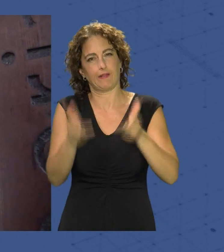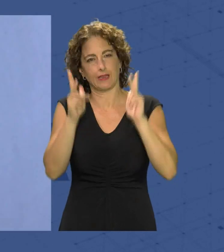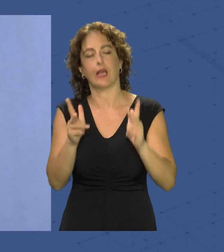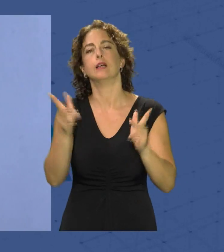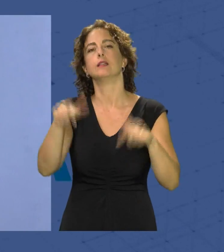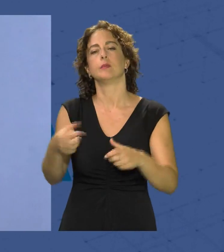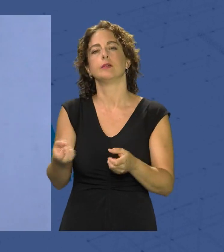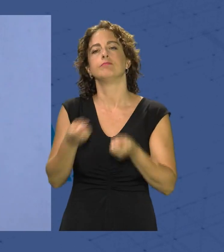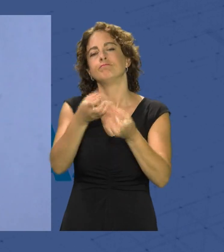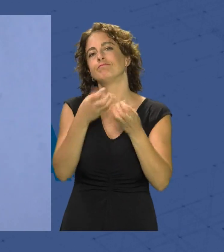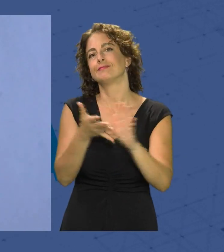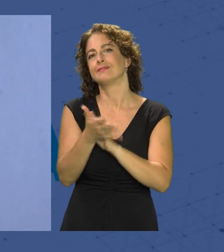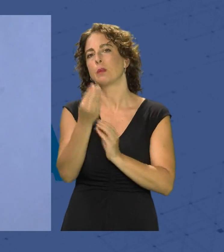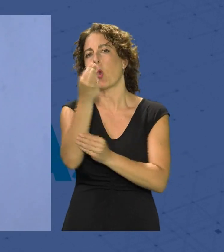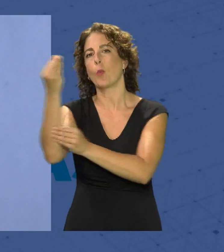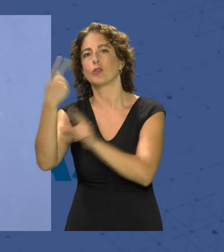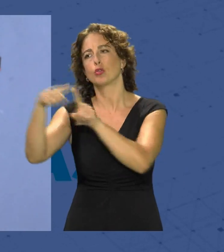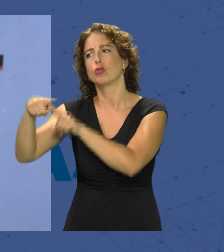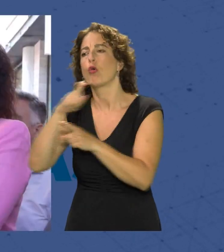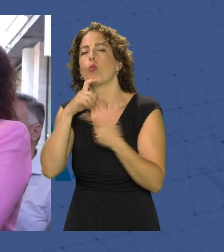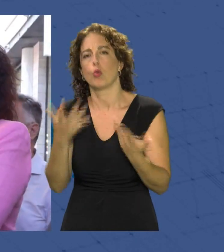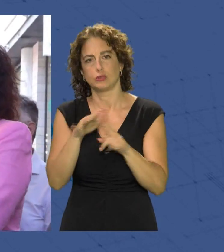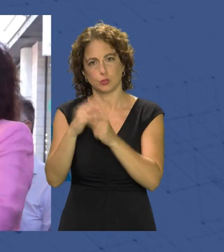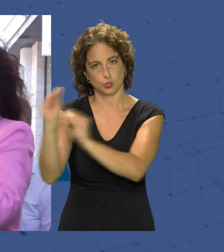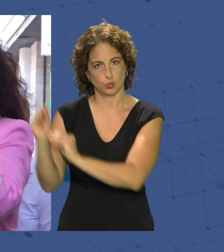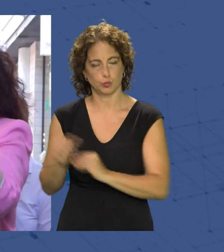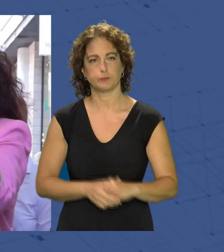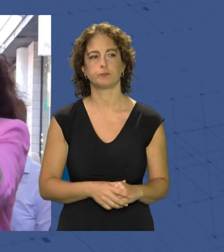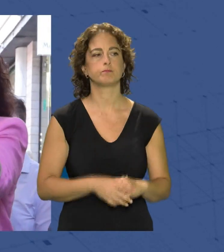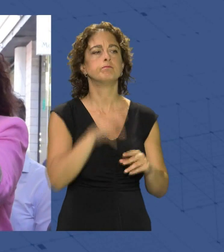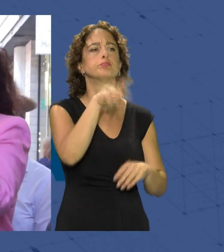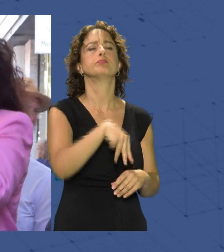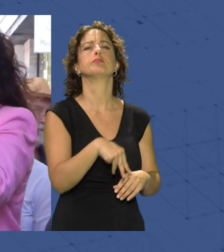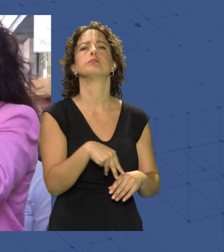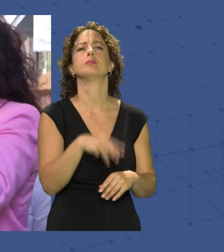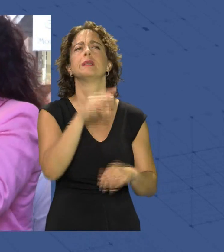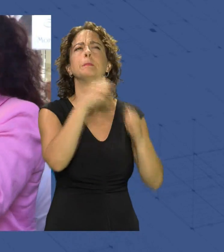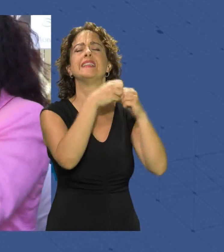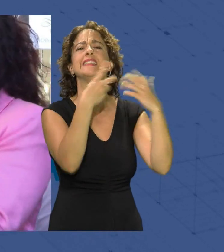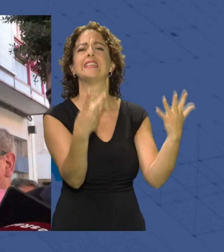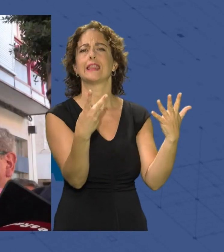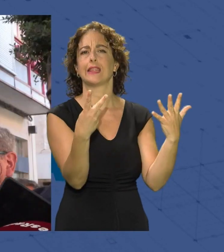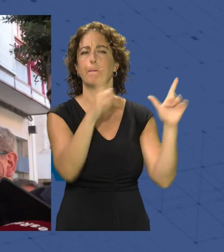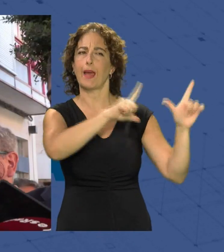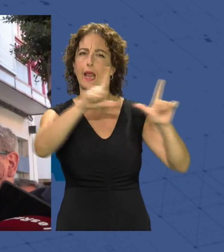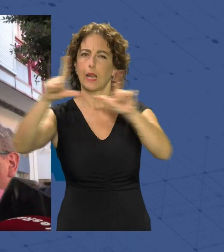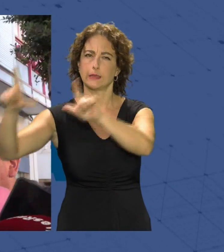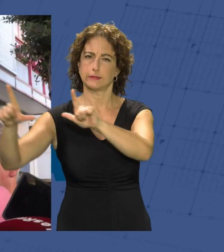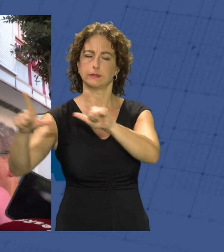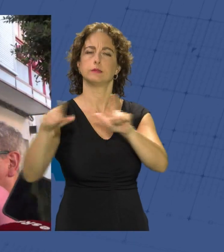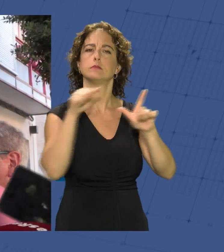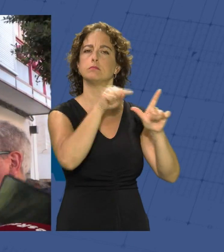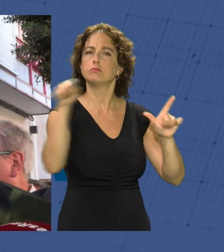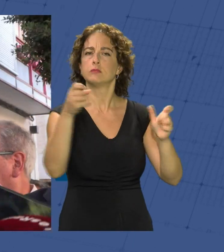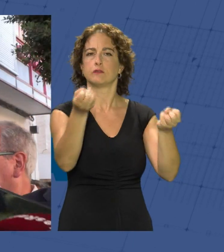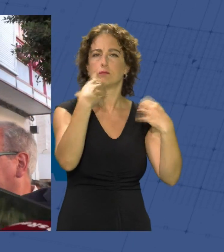el devenir de los distintos monumentos de los colorados son 27 paneles en los que hay